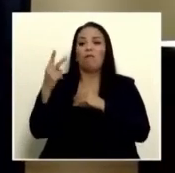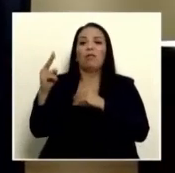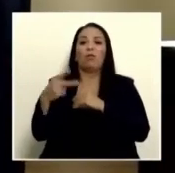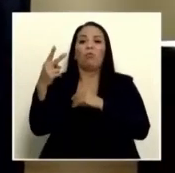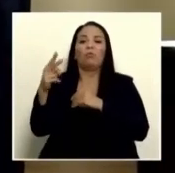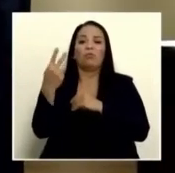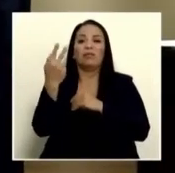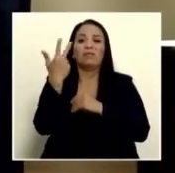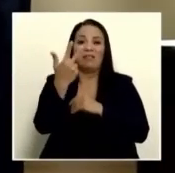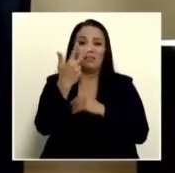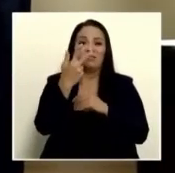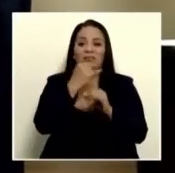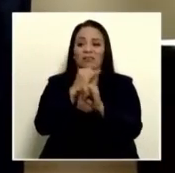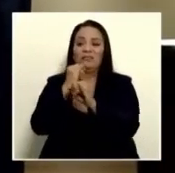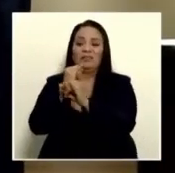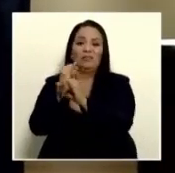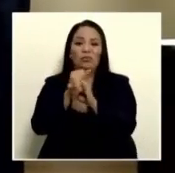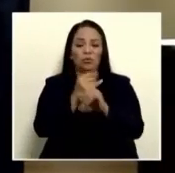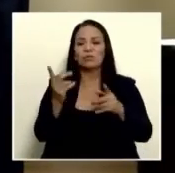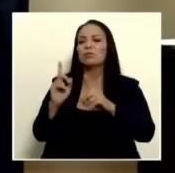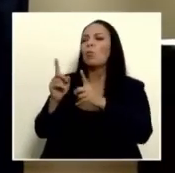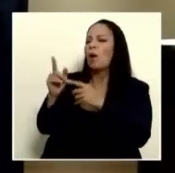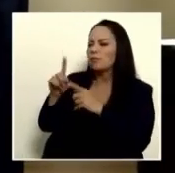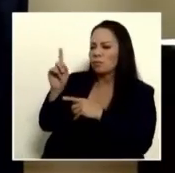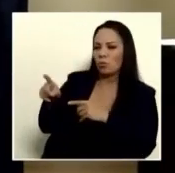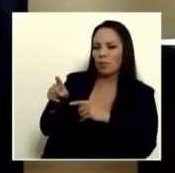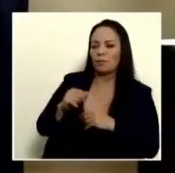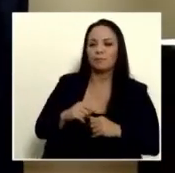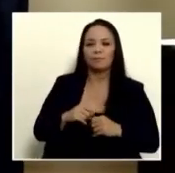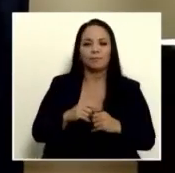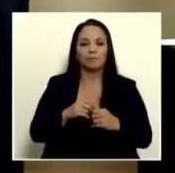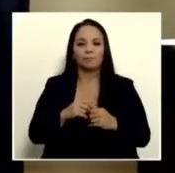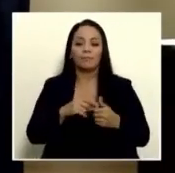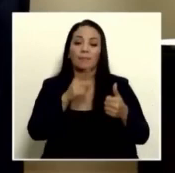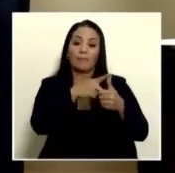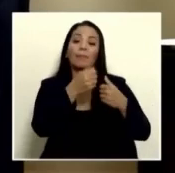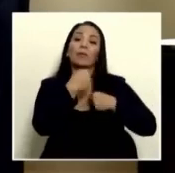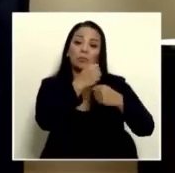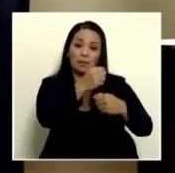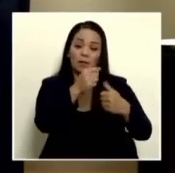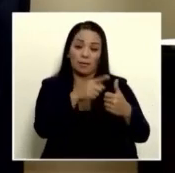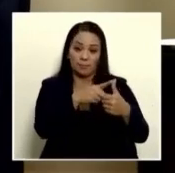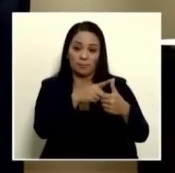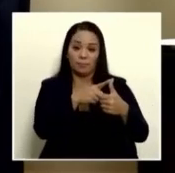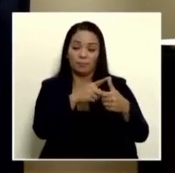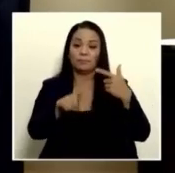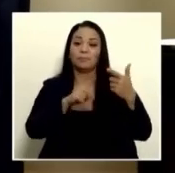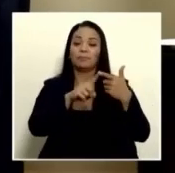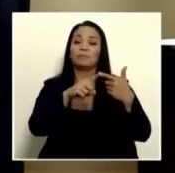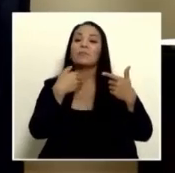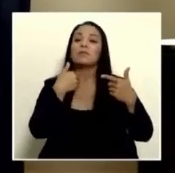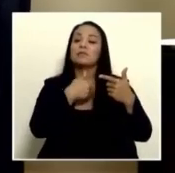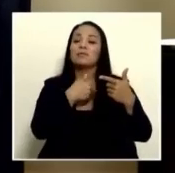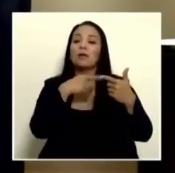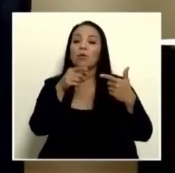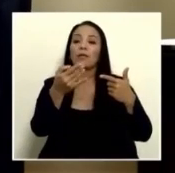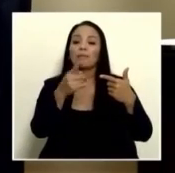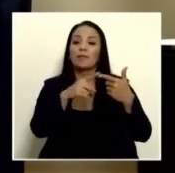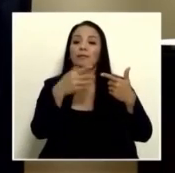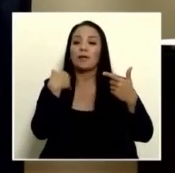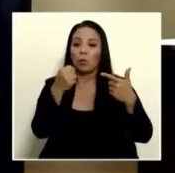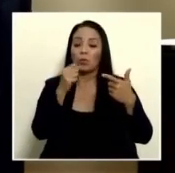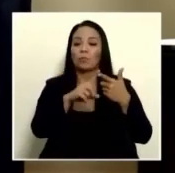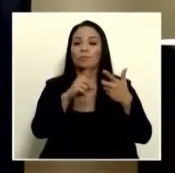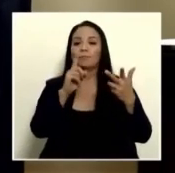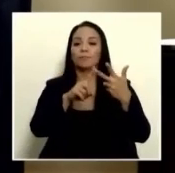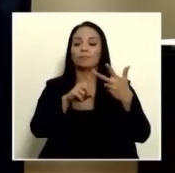en tres diferentes instituciones ¿cuáles son? tenemos lo que es municipalidad tenemos lo que es ministerio de salud